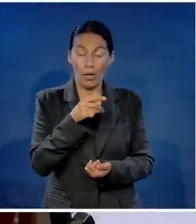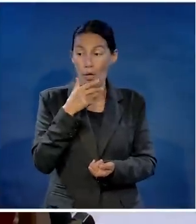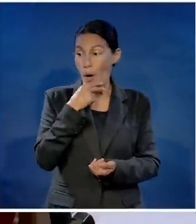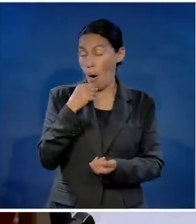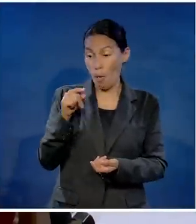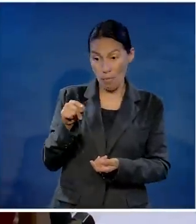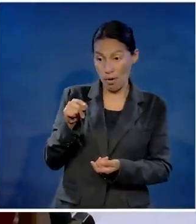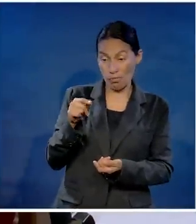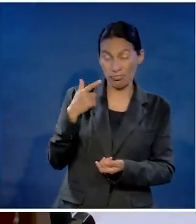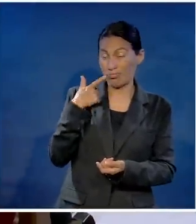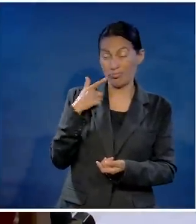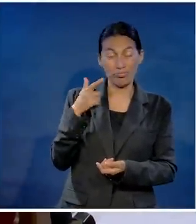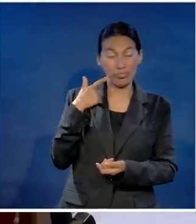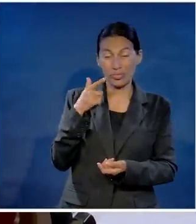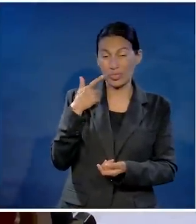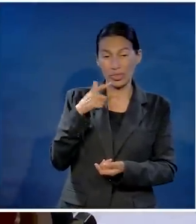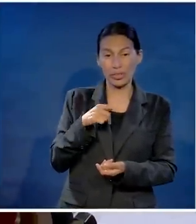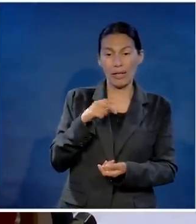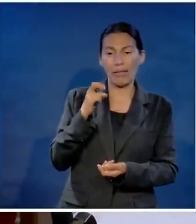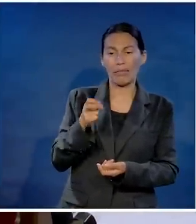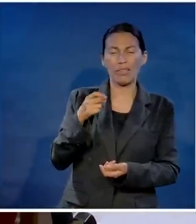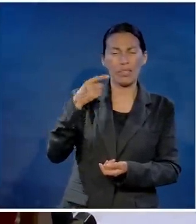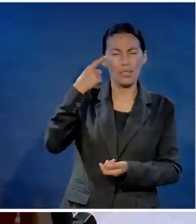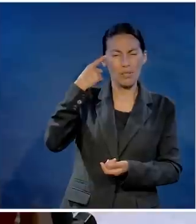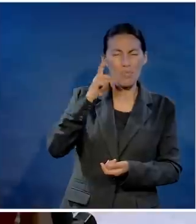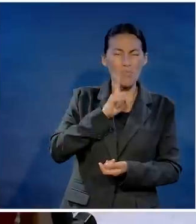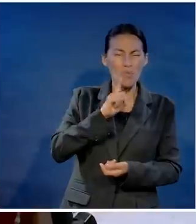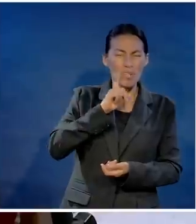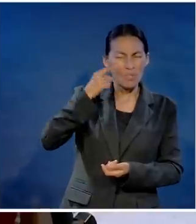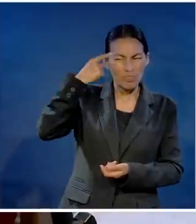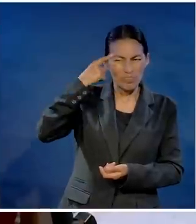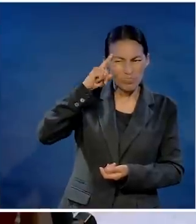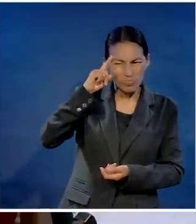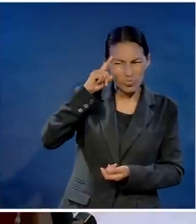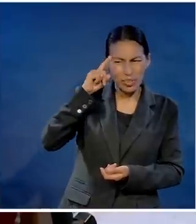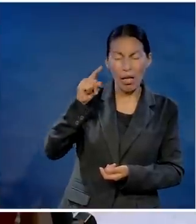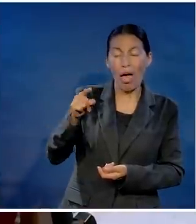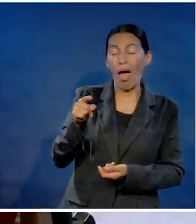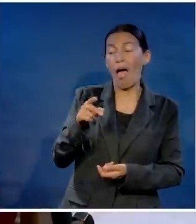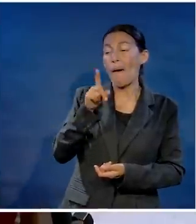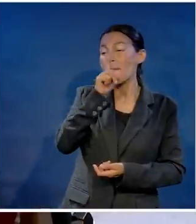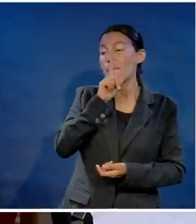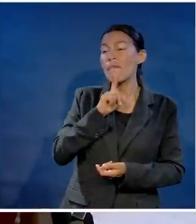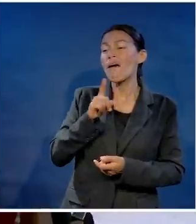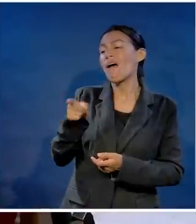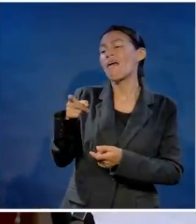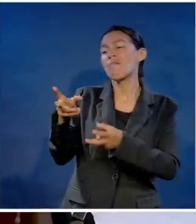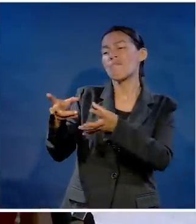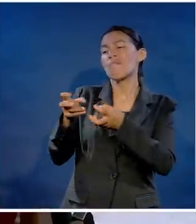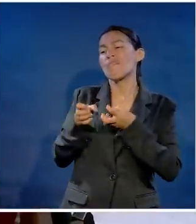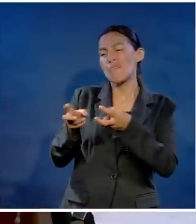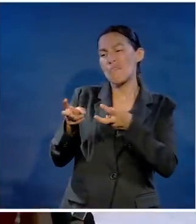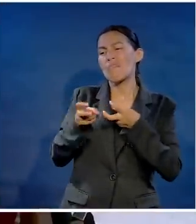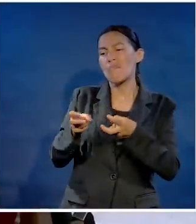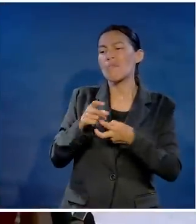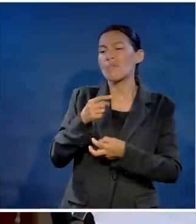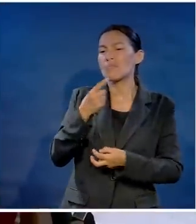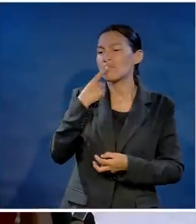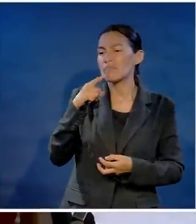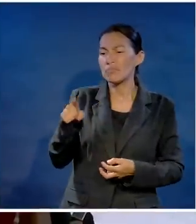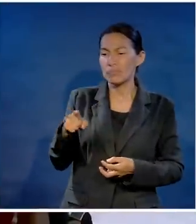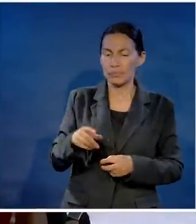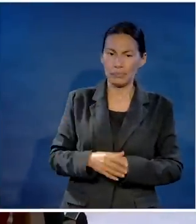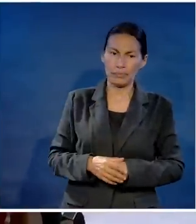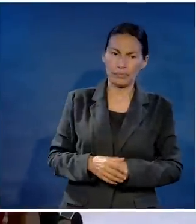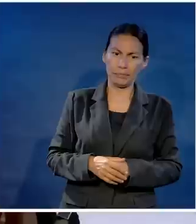esas cosas de novela que pasan en la vida real y ella lo acusó de robo y lo llevaron preso. Y como él no